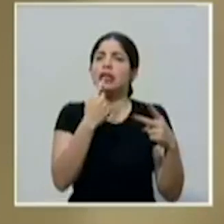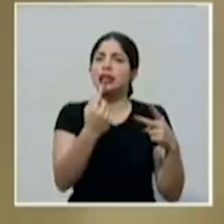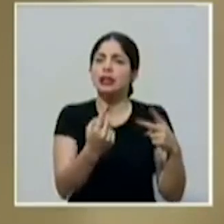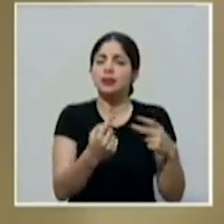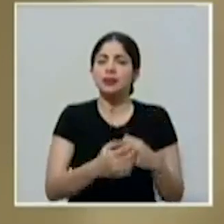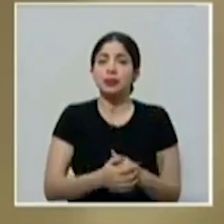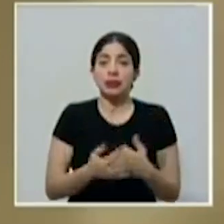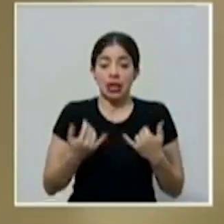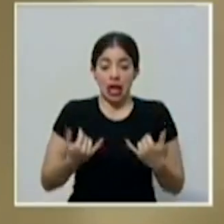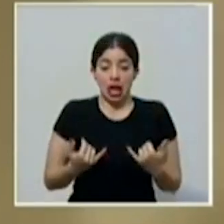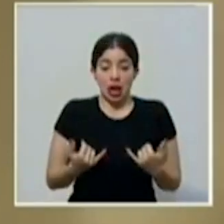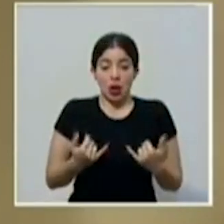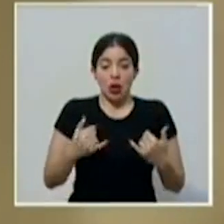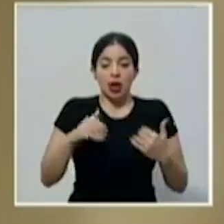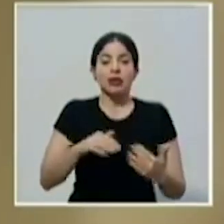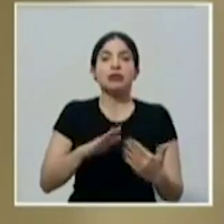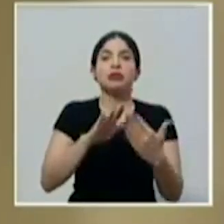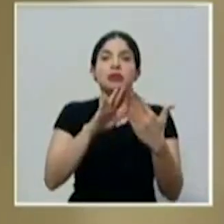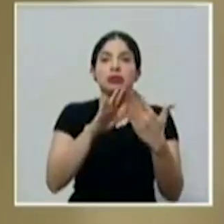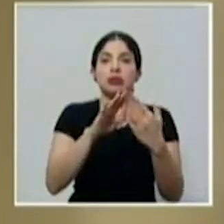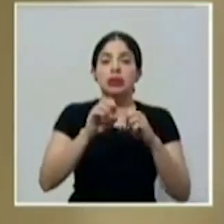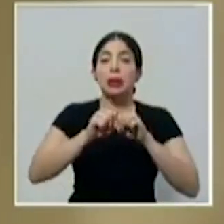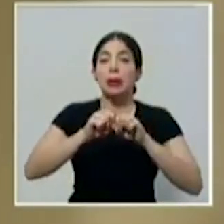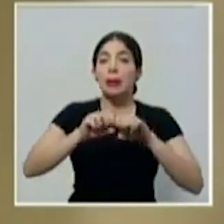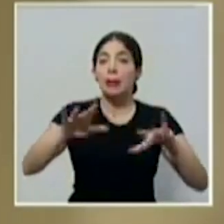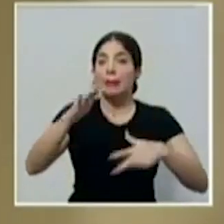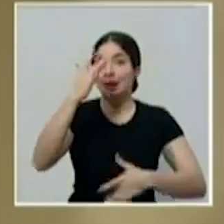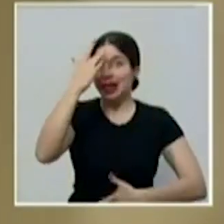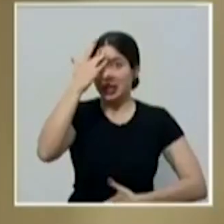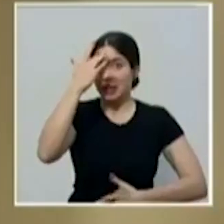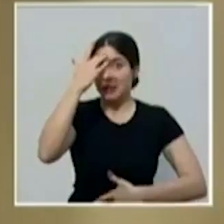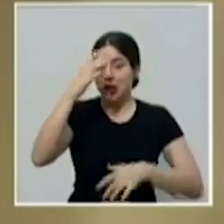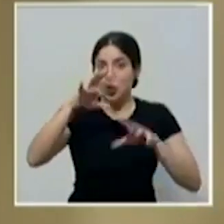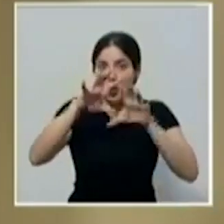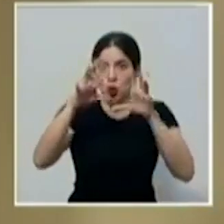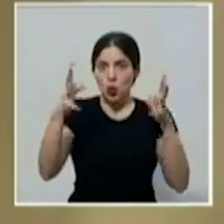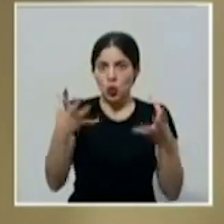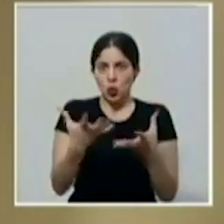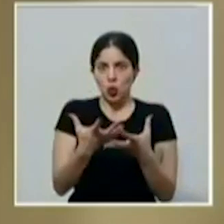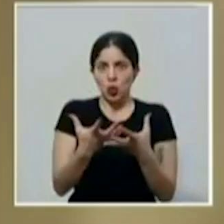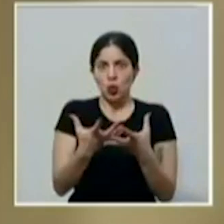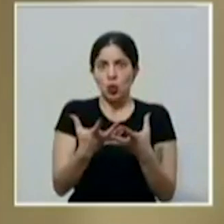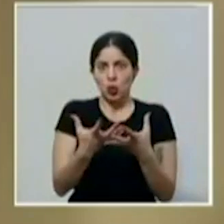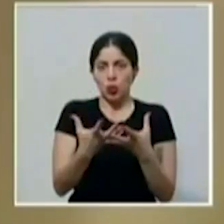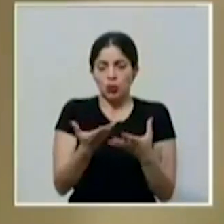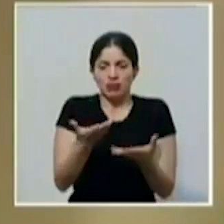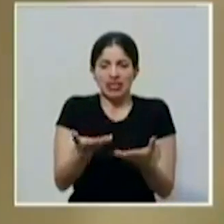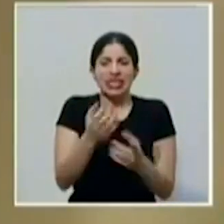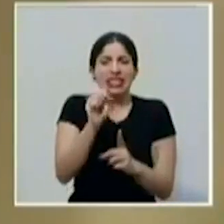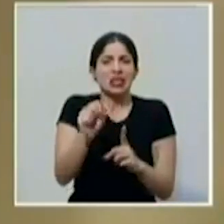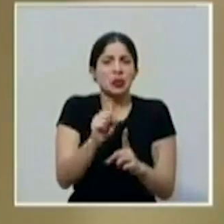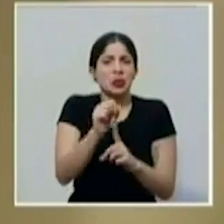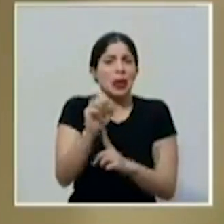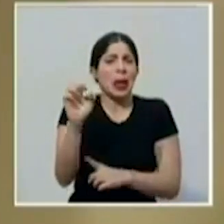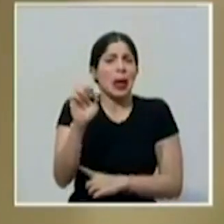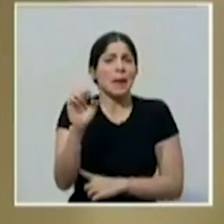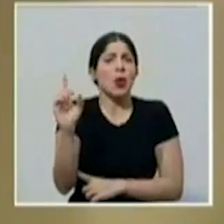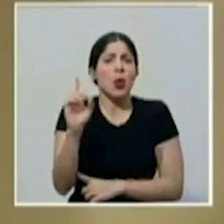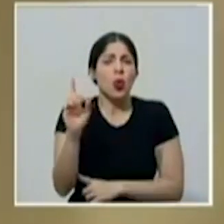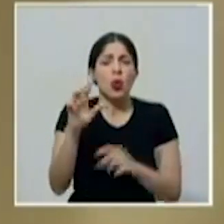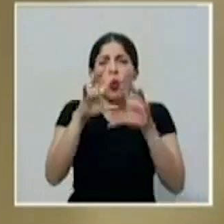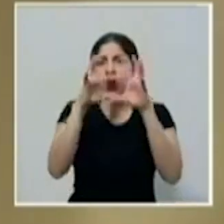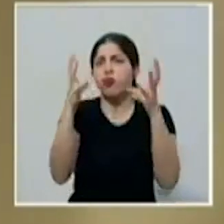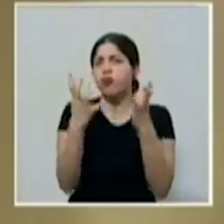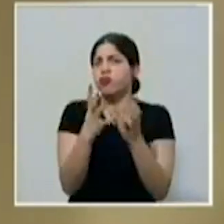estamos de cara a una pandemia global, a una situación de emergencia mundial que ha